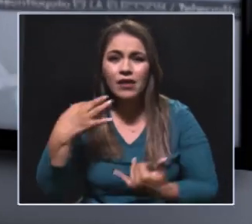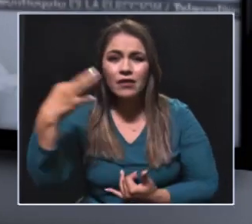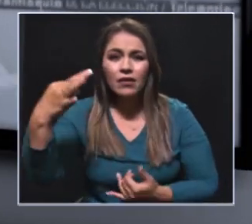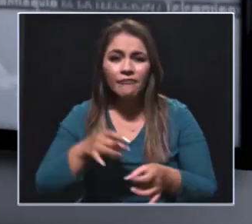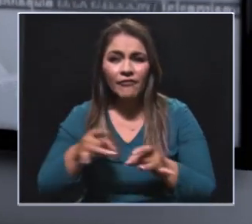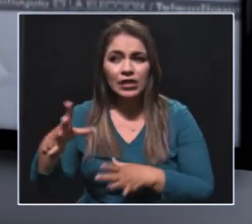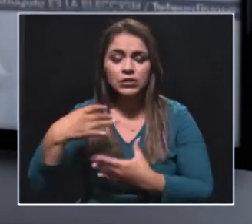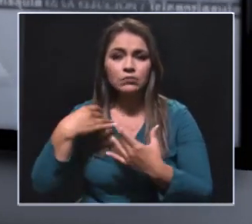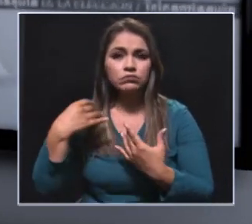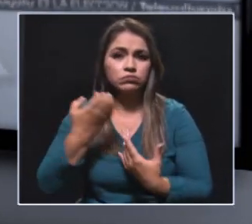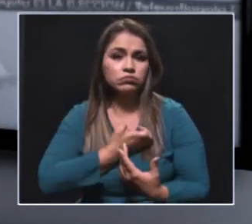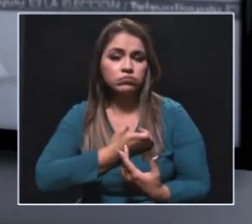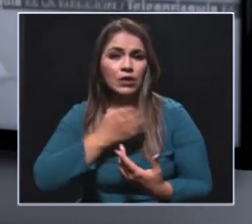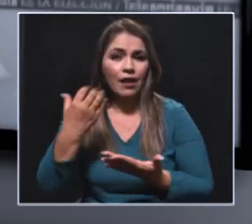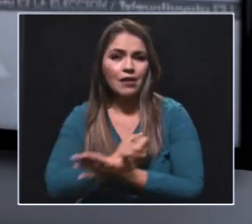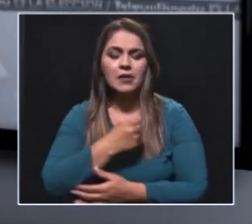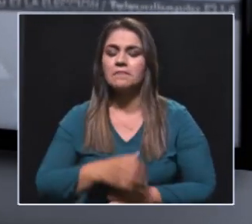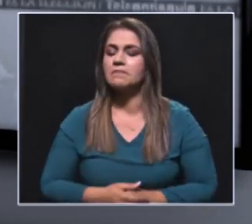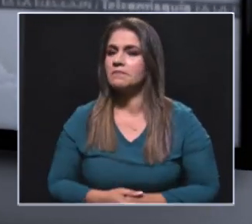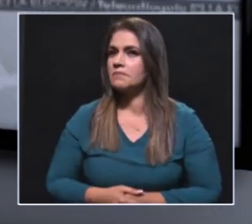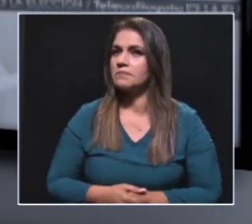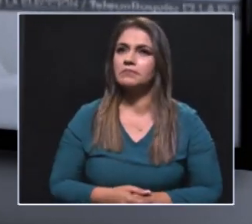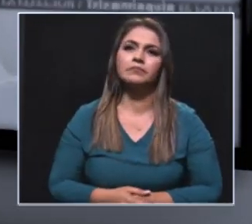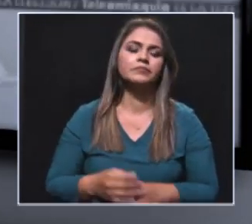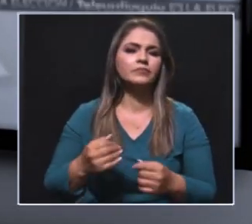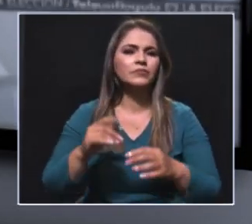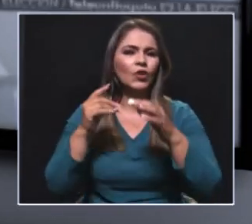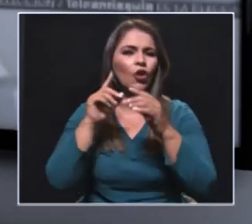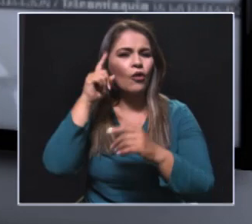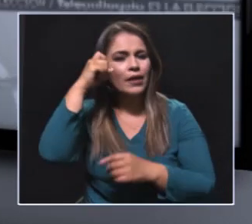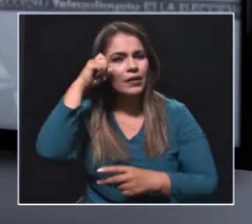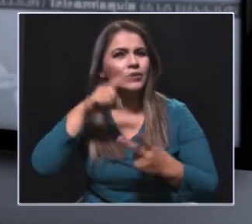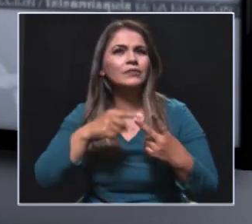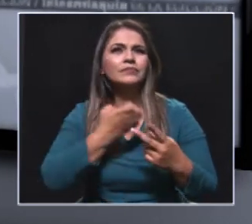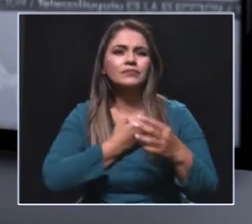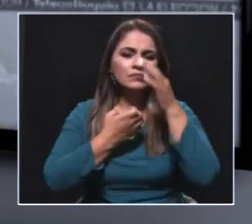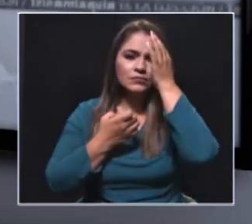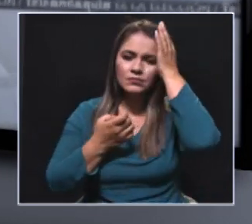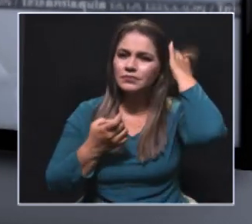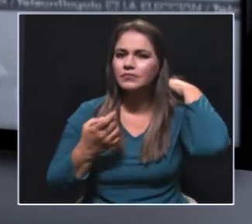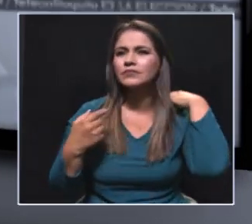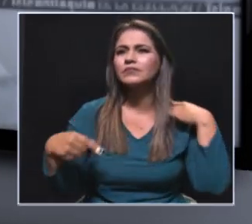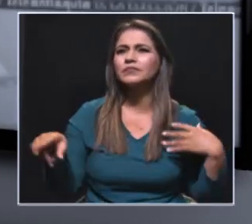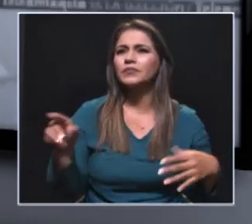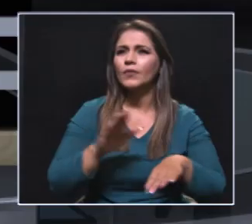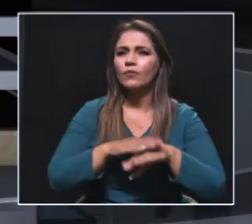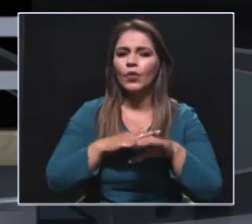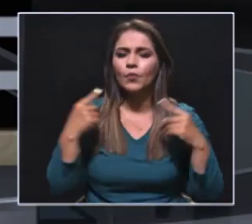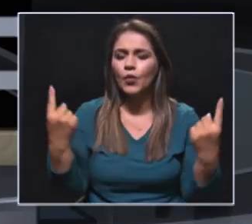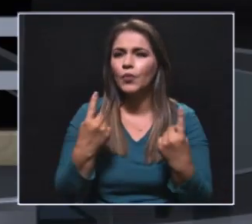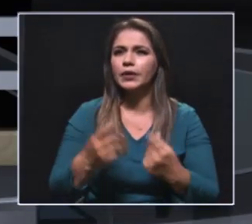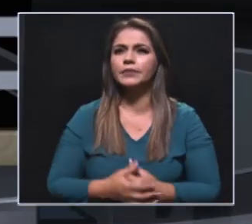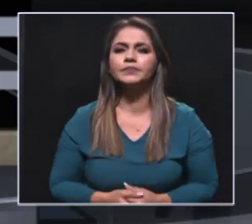Y si uno no quiere mirar el tema de gobernación y de alcalde o gobernador y alcalde, puede mirar las corporaciones públicas Carlos Mario. Un ejemplo muy